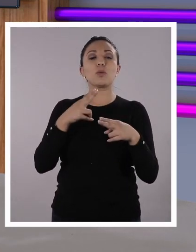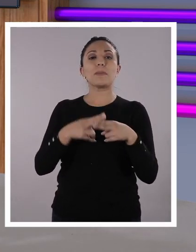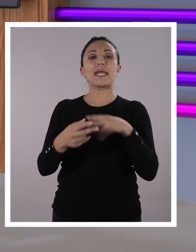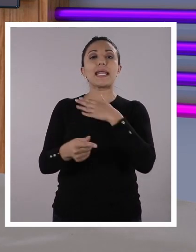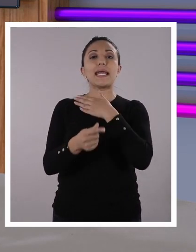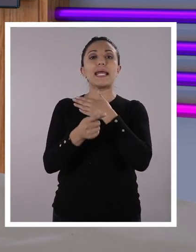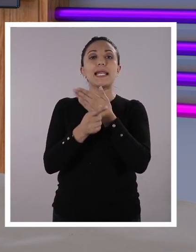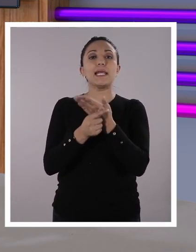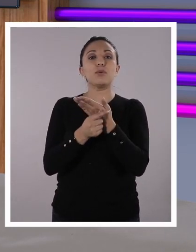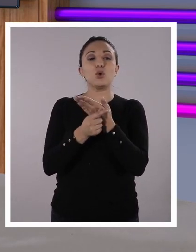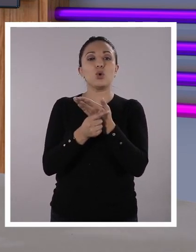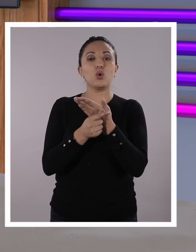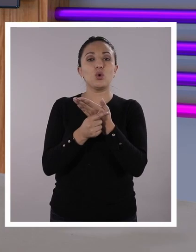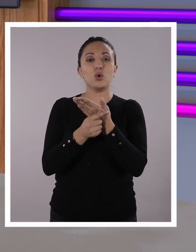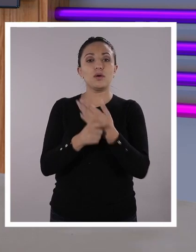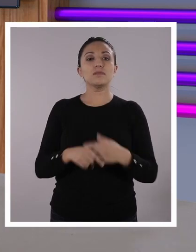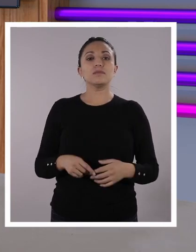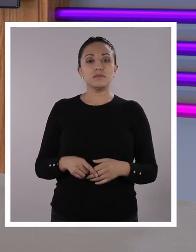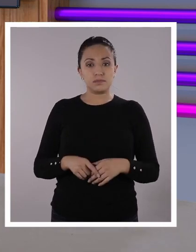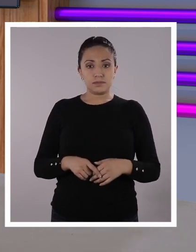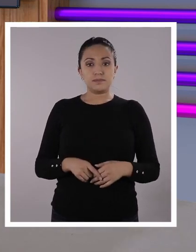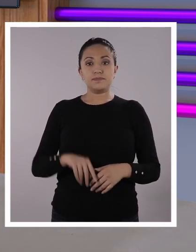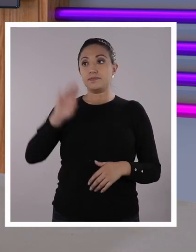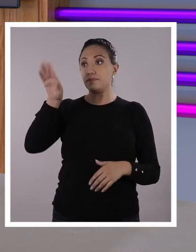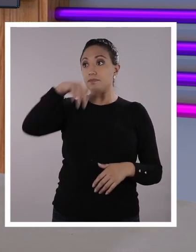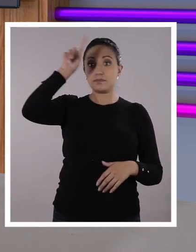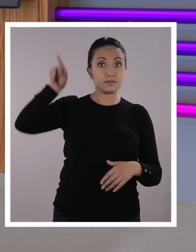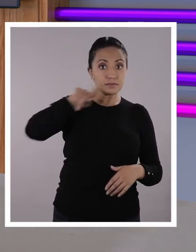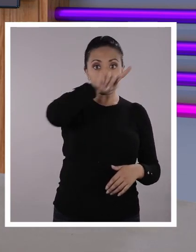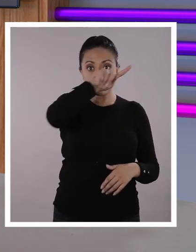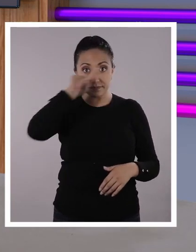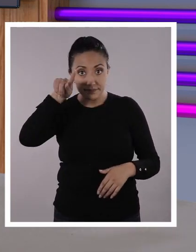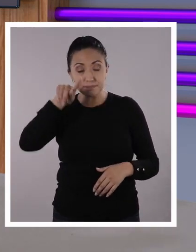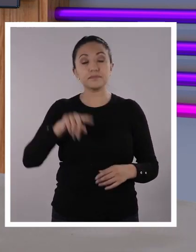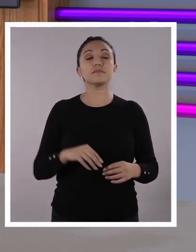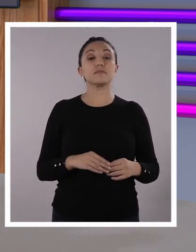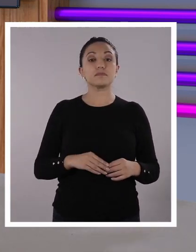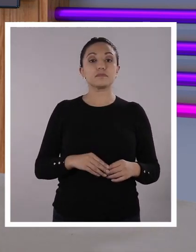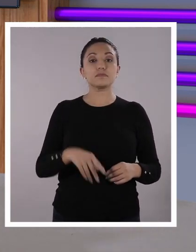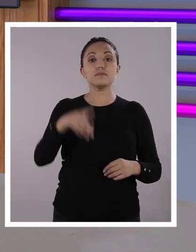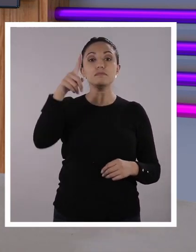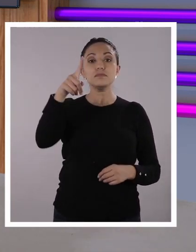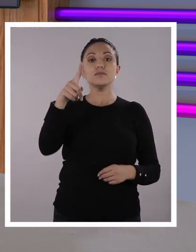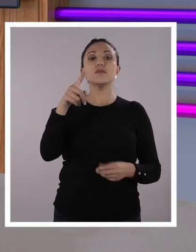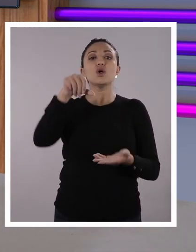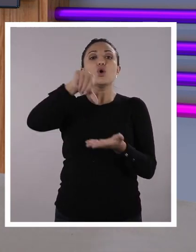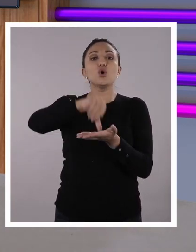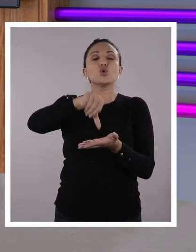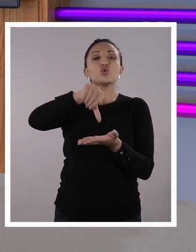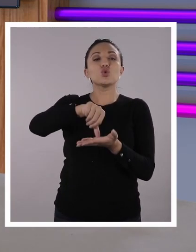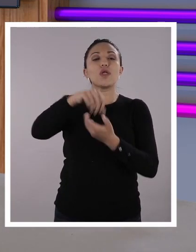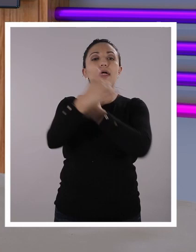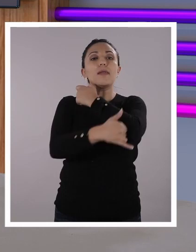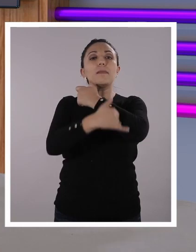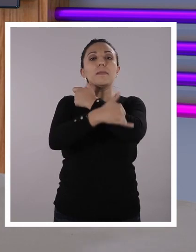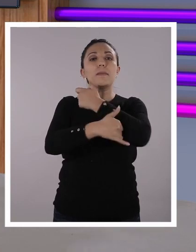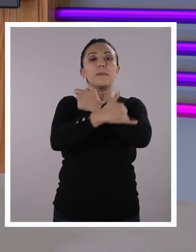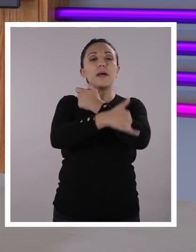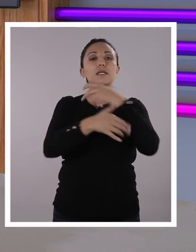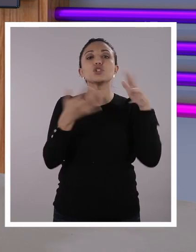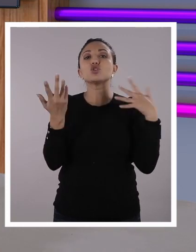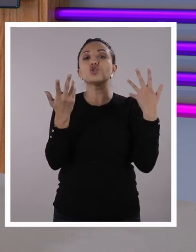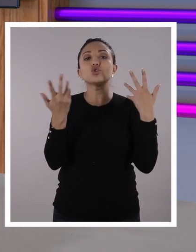del libro. Anímate a leer. Sí. Después de que coloque usted el nombre del libro va a colocar la ciudad y el país donde fue